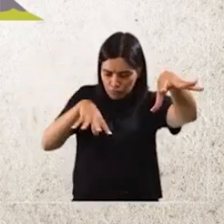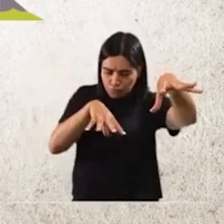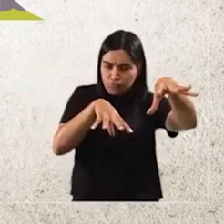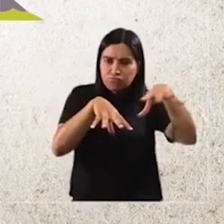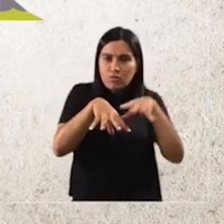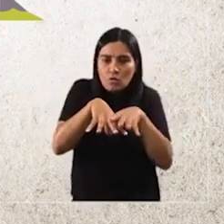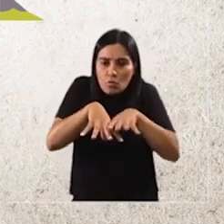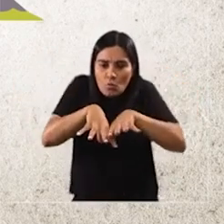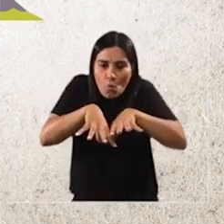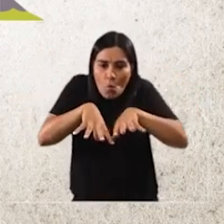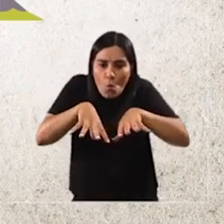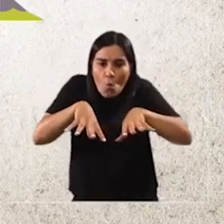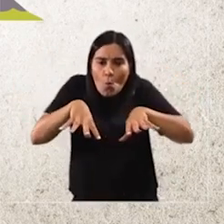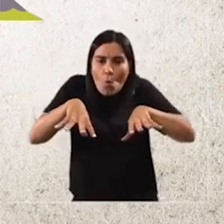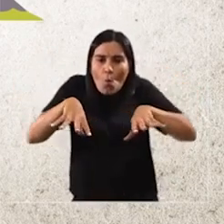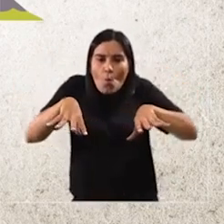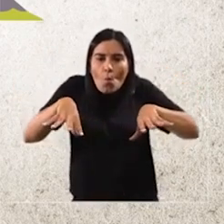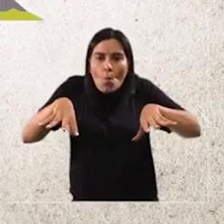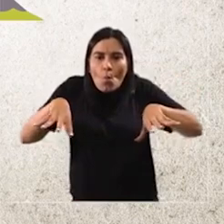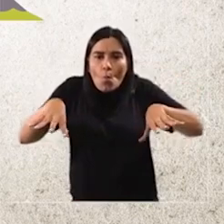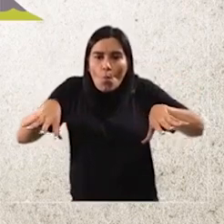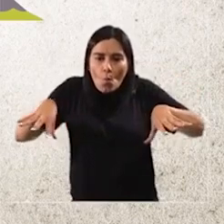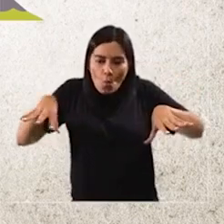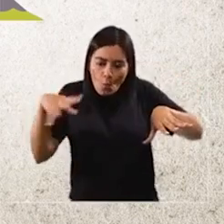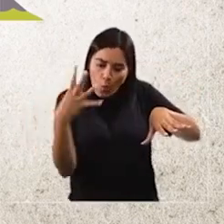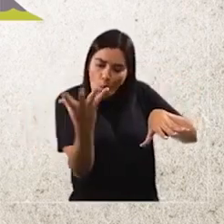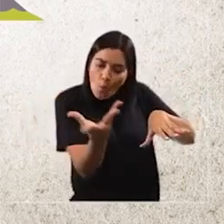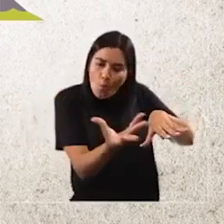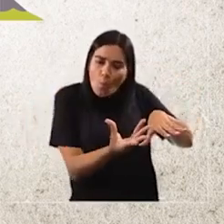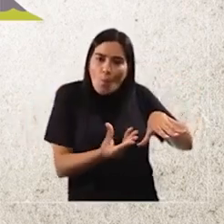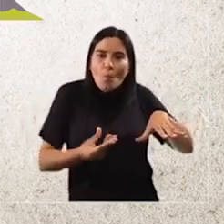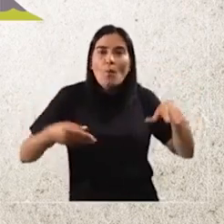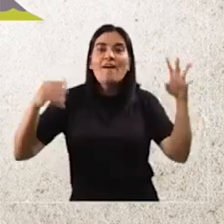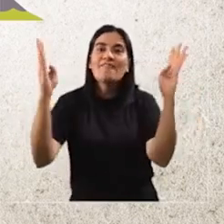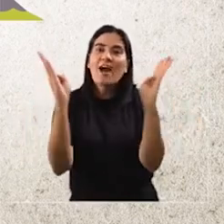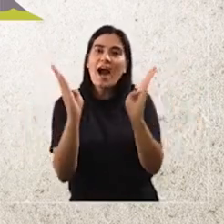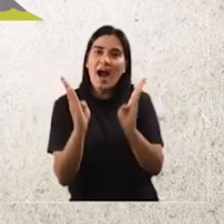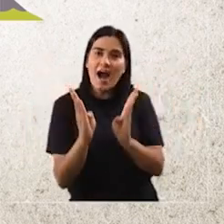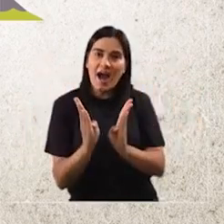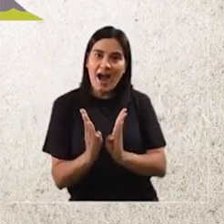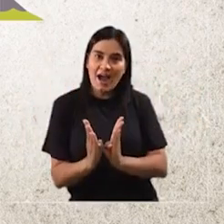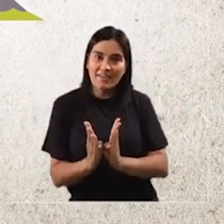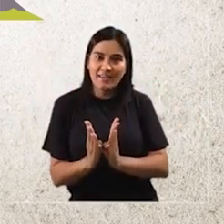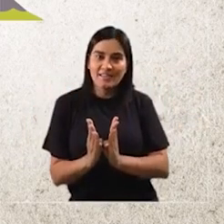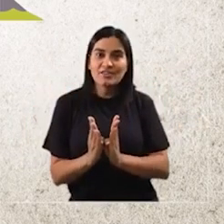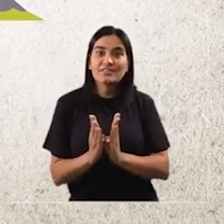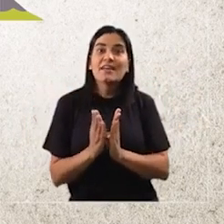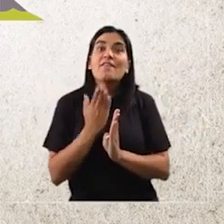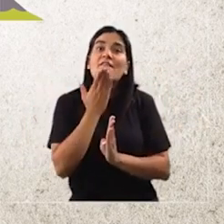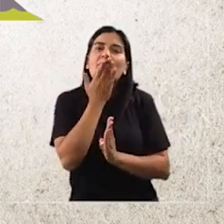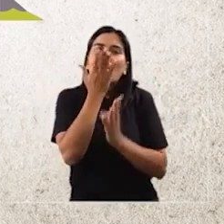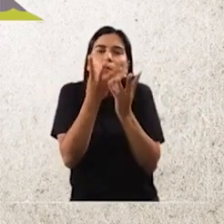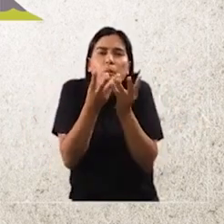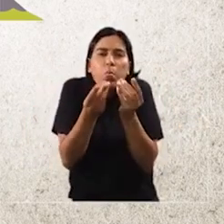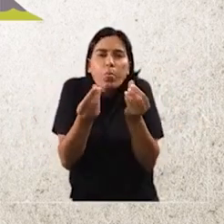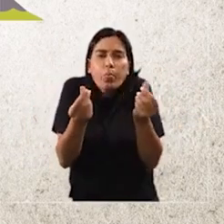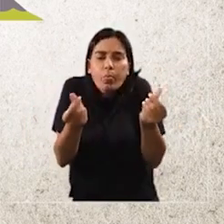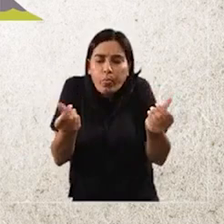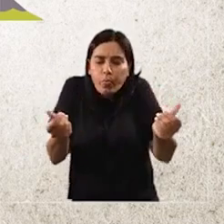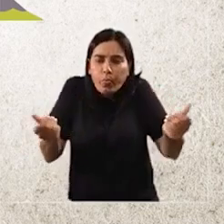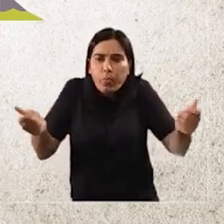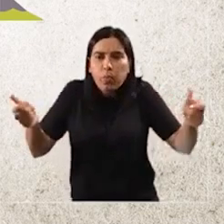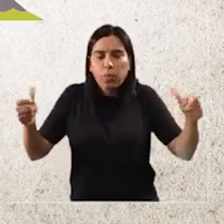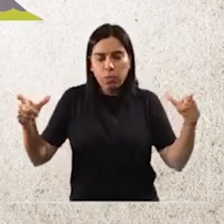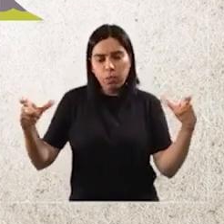generando la zona más baja del valle. Con el término de las glaseaciones y el derretimiento de las aguas, se provocó una